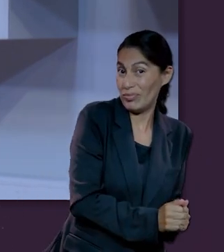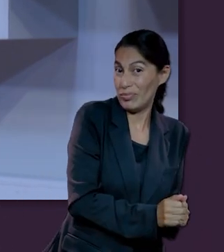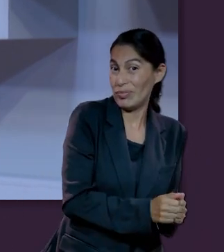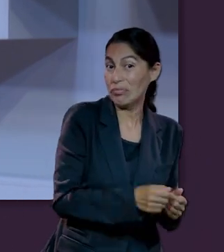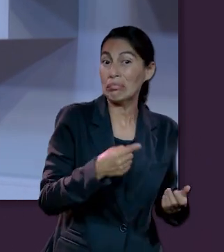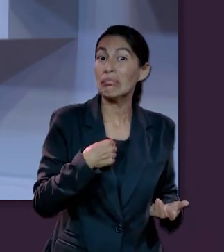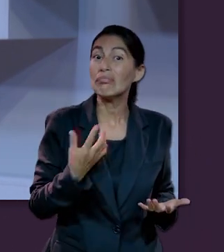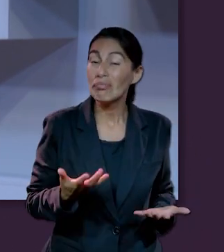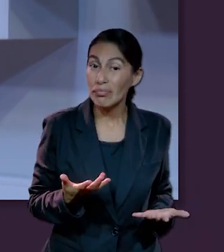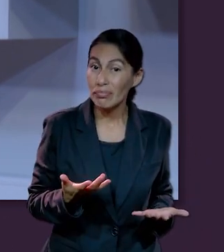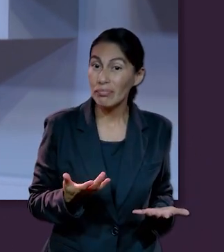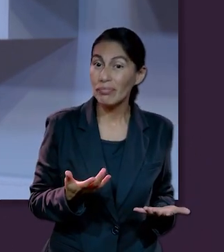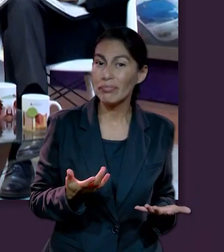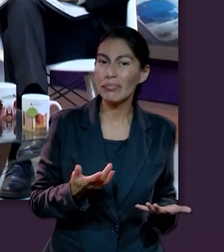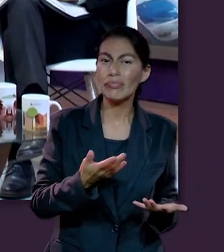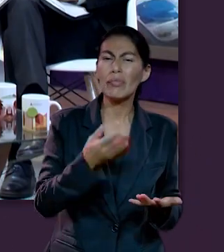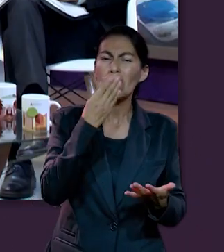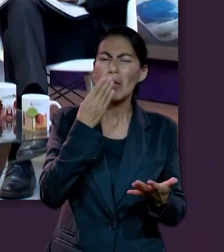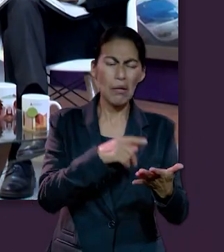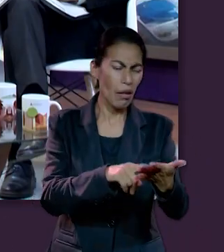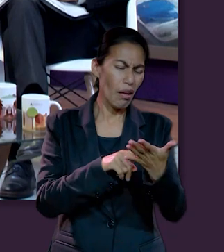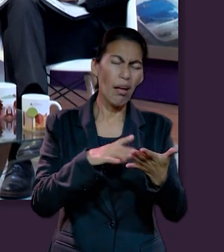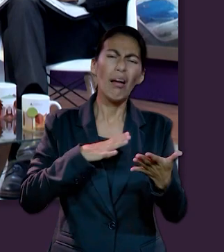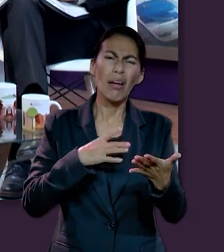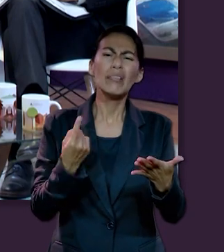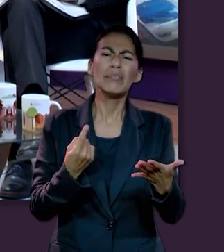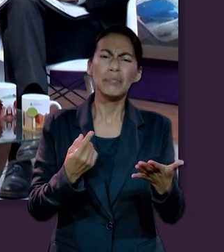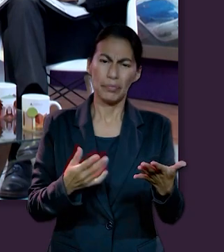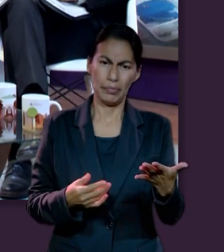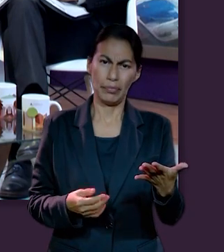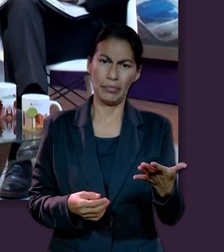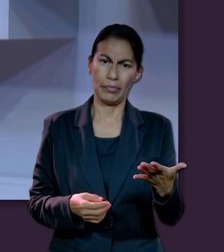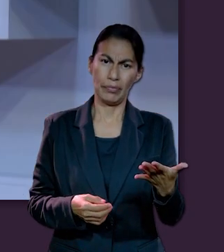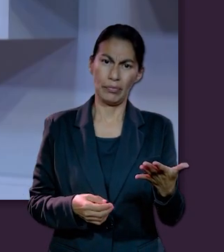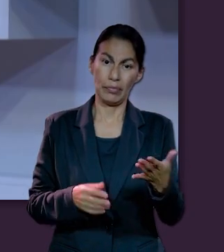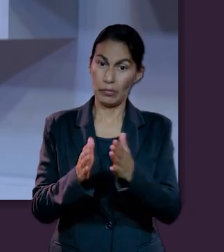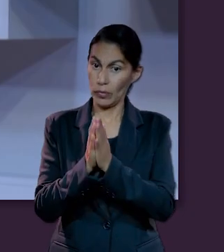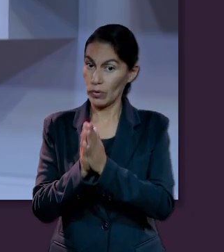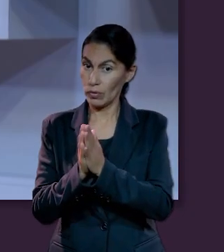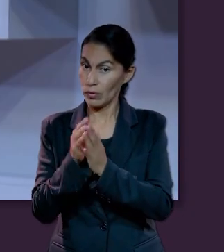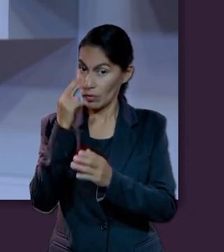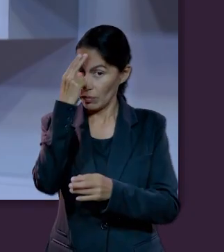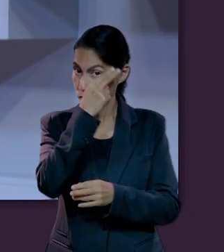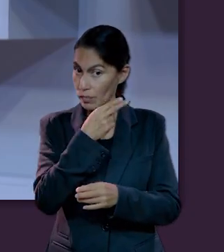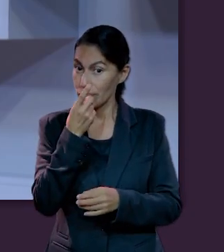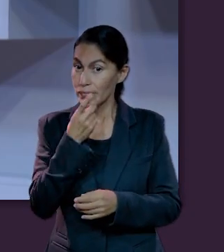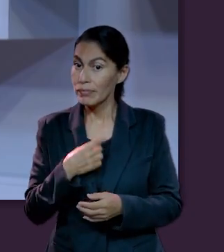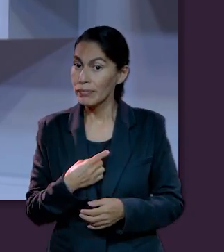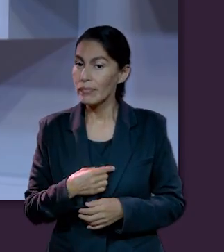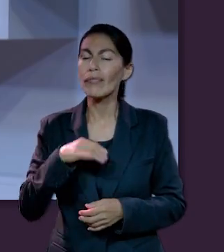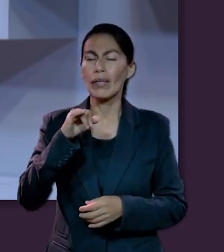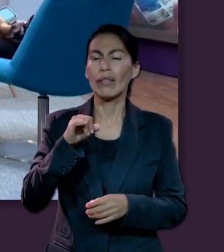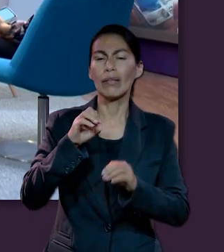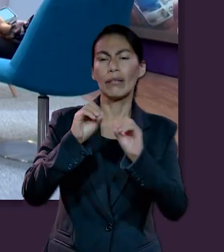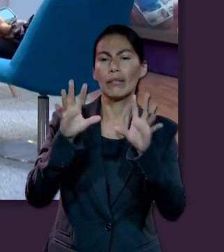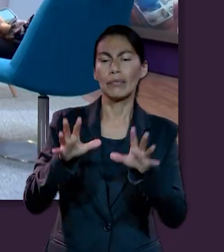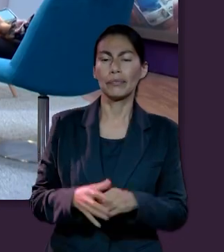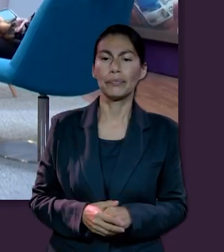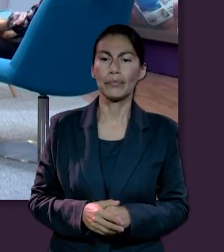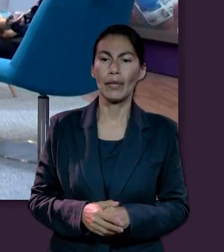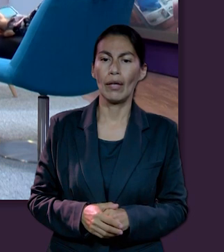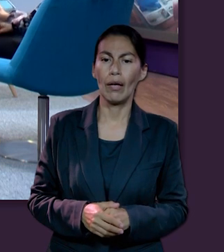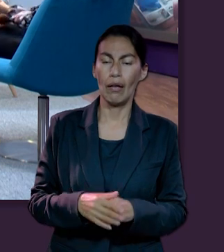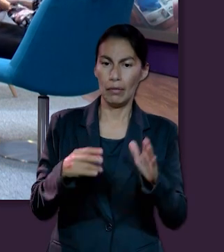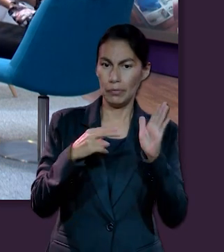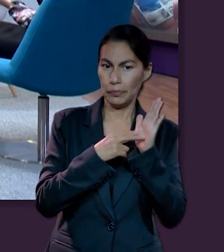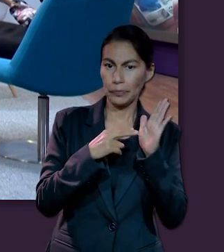infierno. ¿Qué me podrían decir? ¿Qué dice la Biblia sobre eso? Tal vez, Noemí, podrías compartirme. Claro que sí,